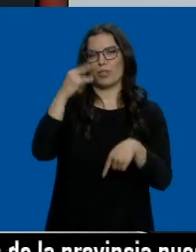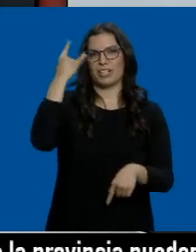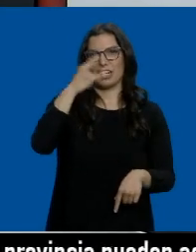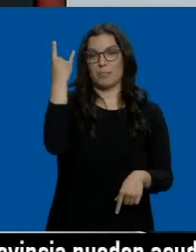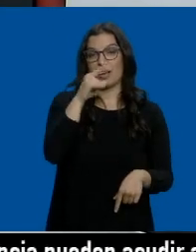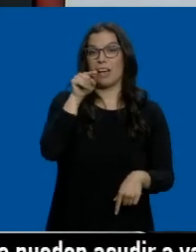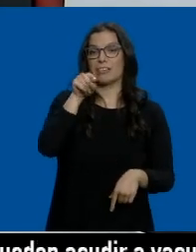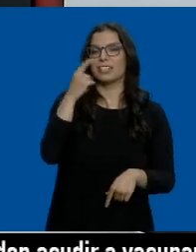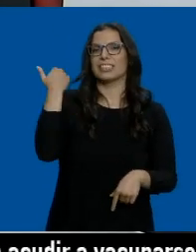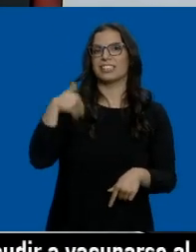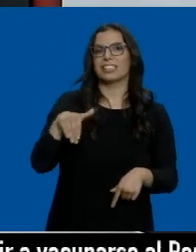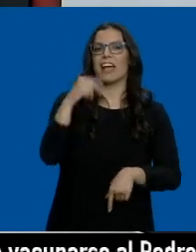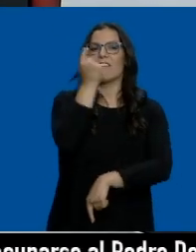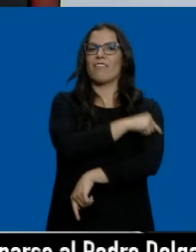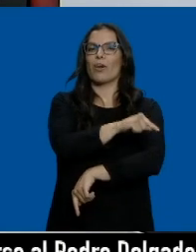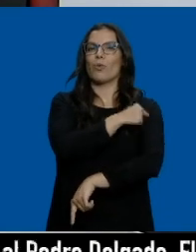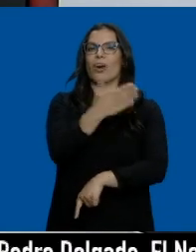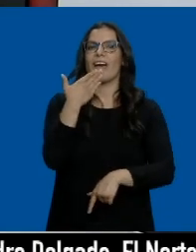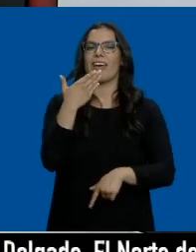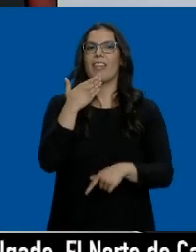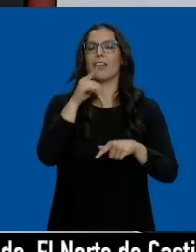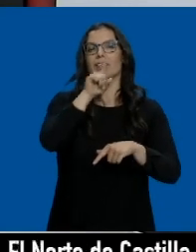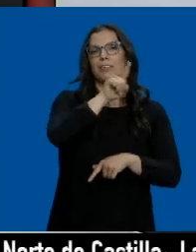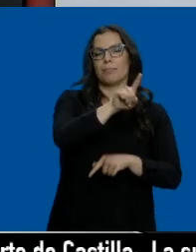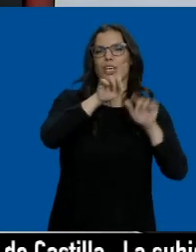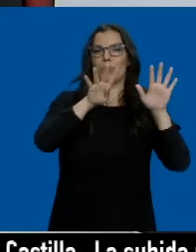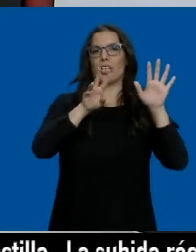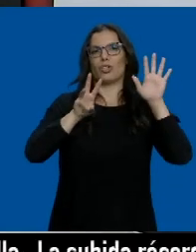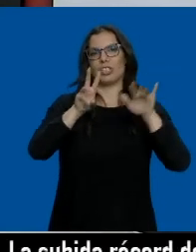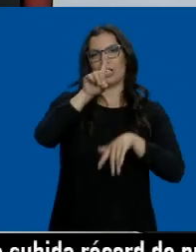Salamanca, donde ya vacunan a los nacidos en 1981.